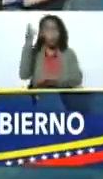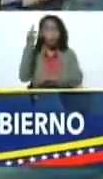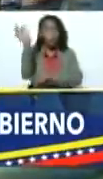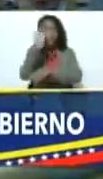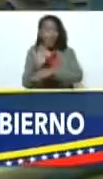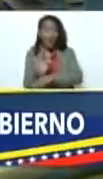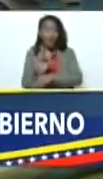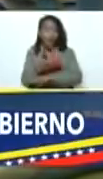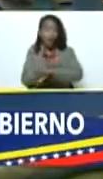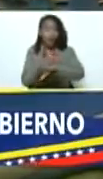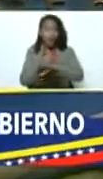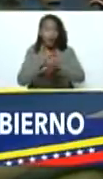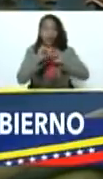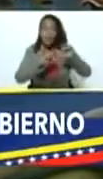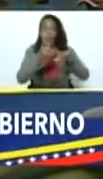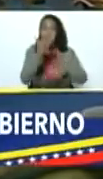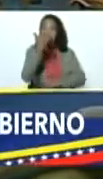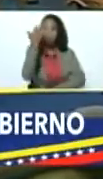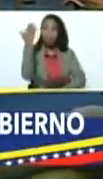desde el siglo pasado.